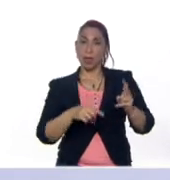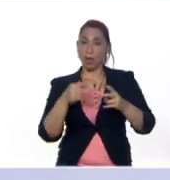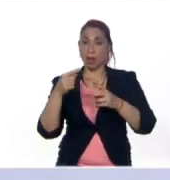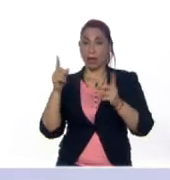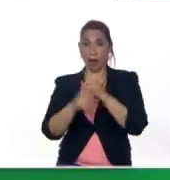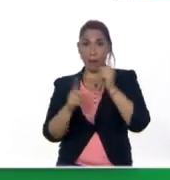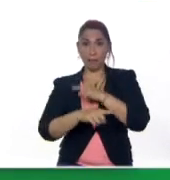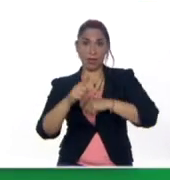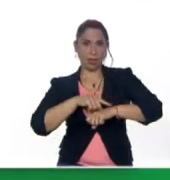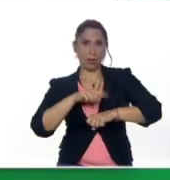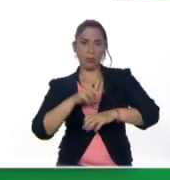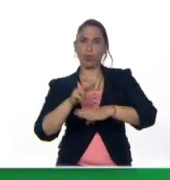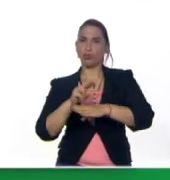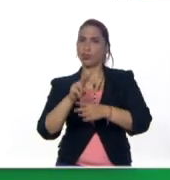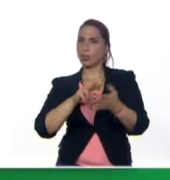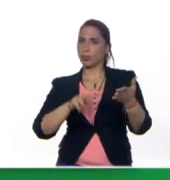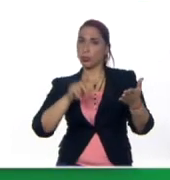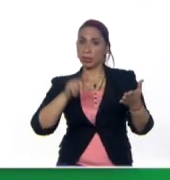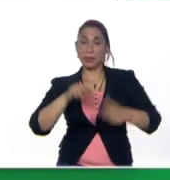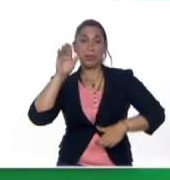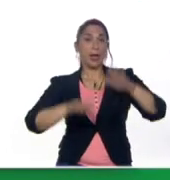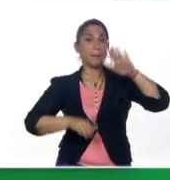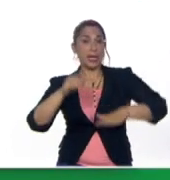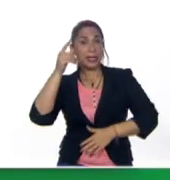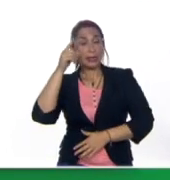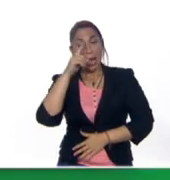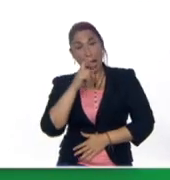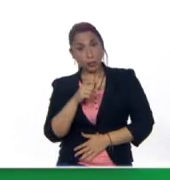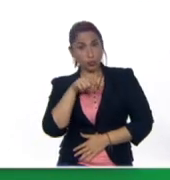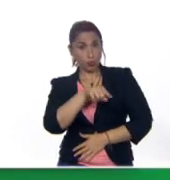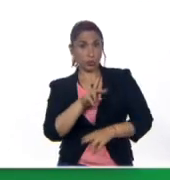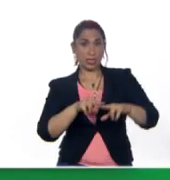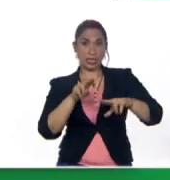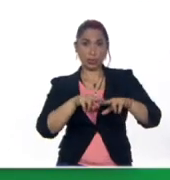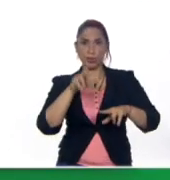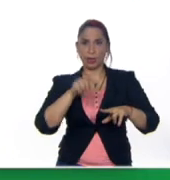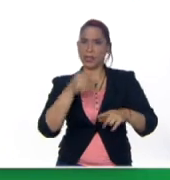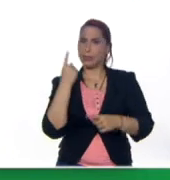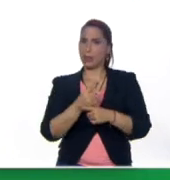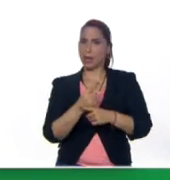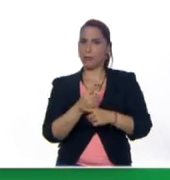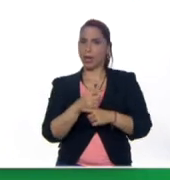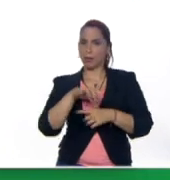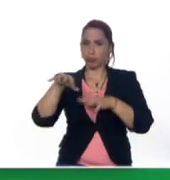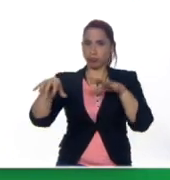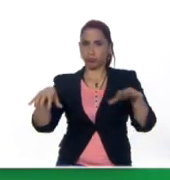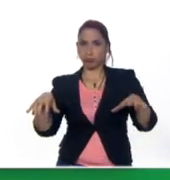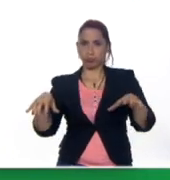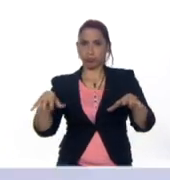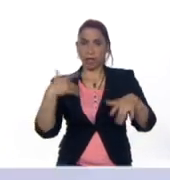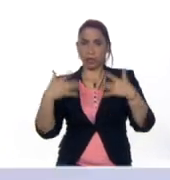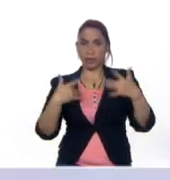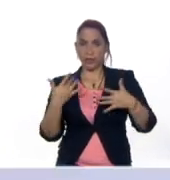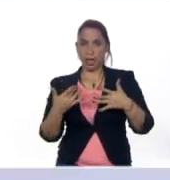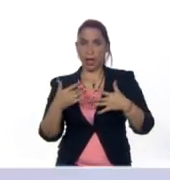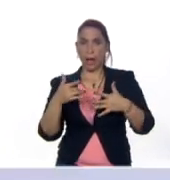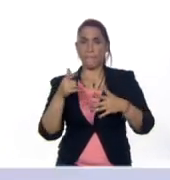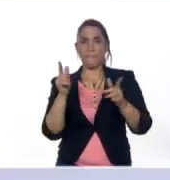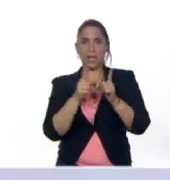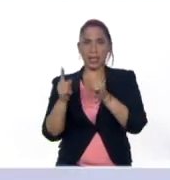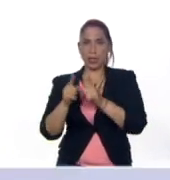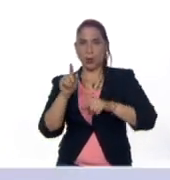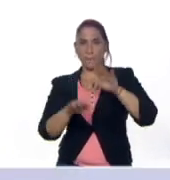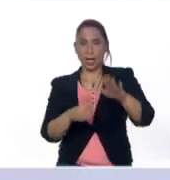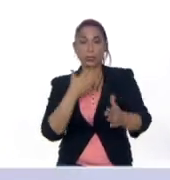en el uso de la lectura depende de la edad que tenga el niño y hay que dividir esa actividad en pequeños pasos. Vamos